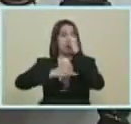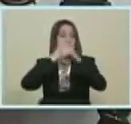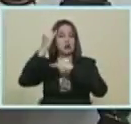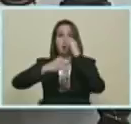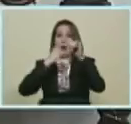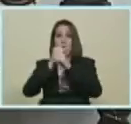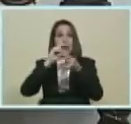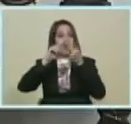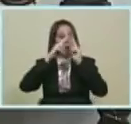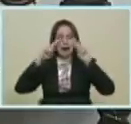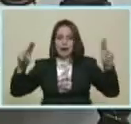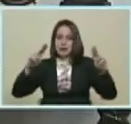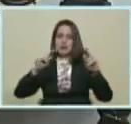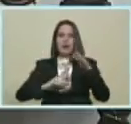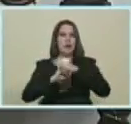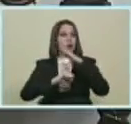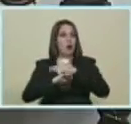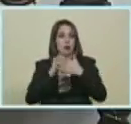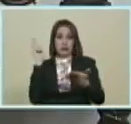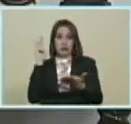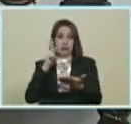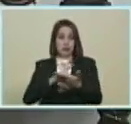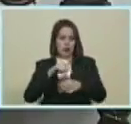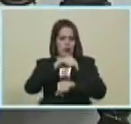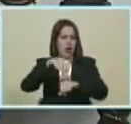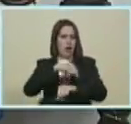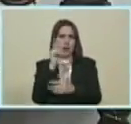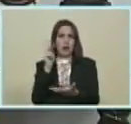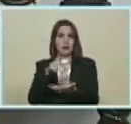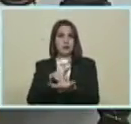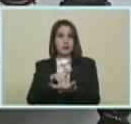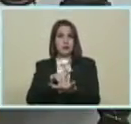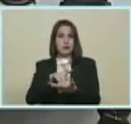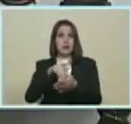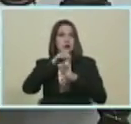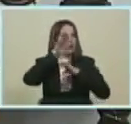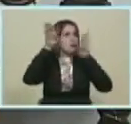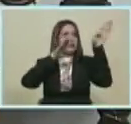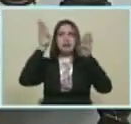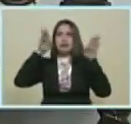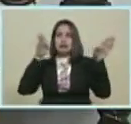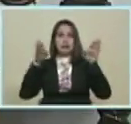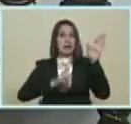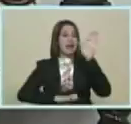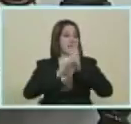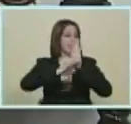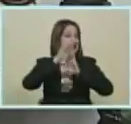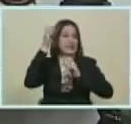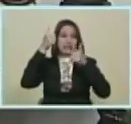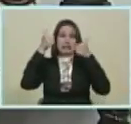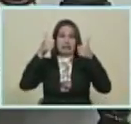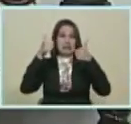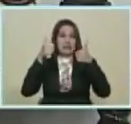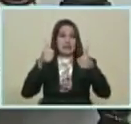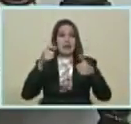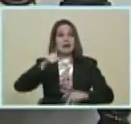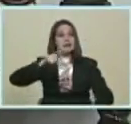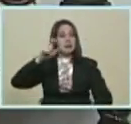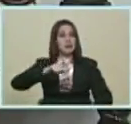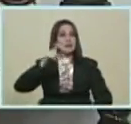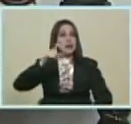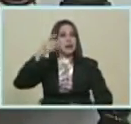Estoy llegando Apenas hace unas horas De esta gira Exitosa De esta gira Necesaria